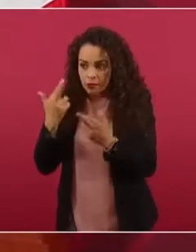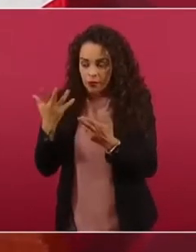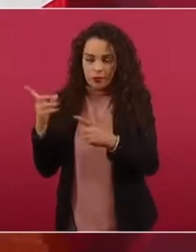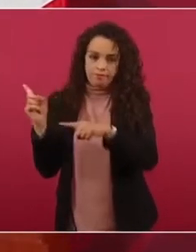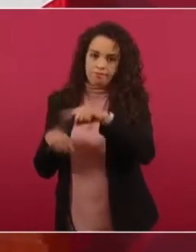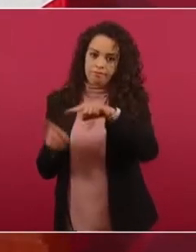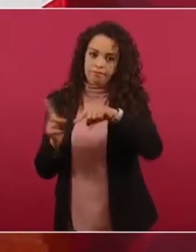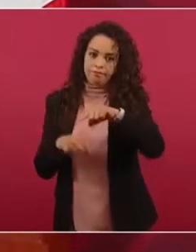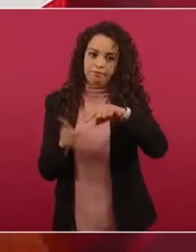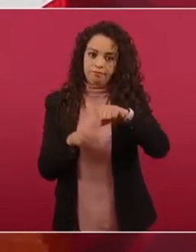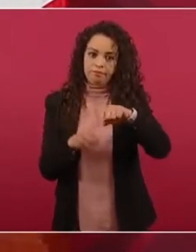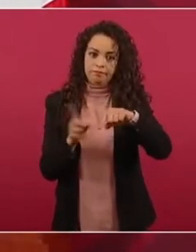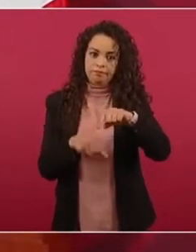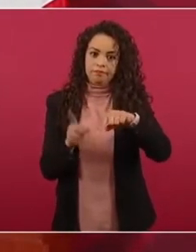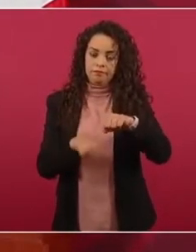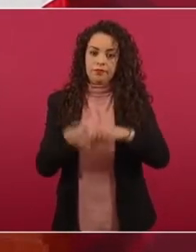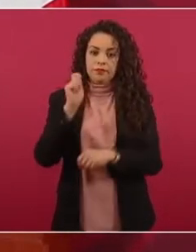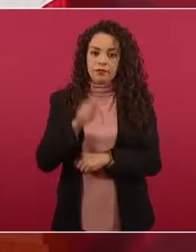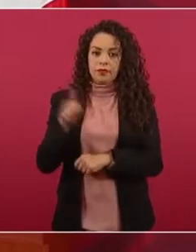la dinamita